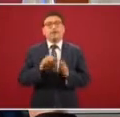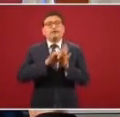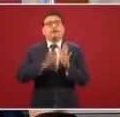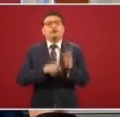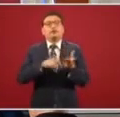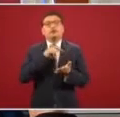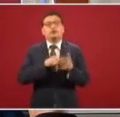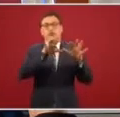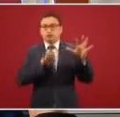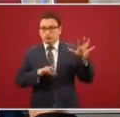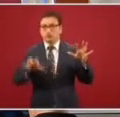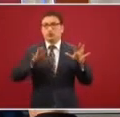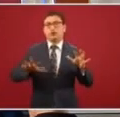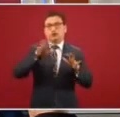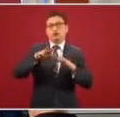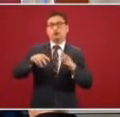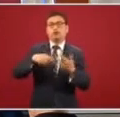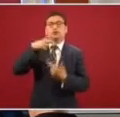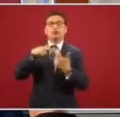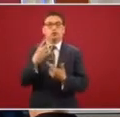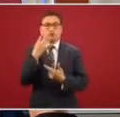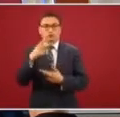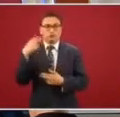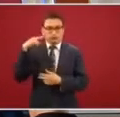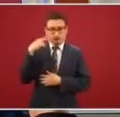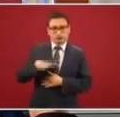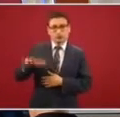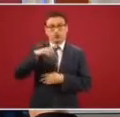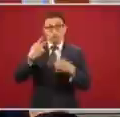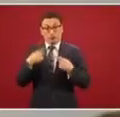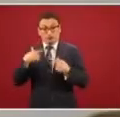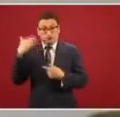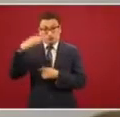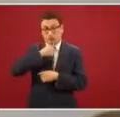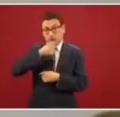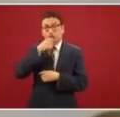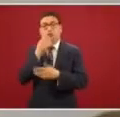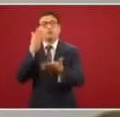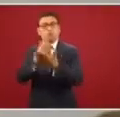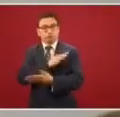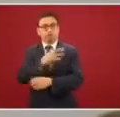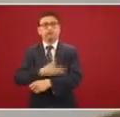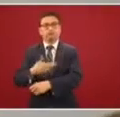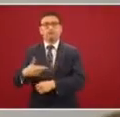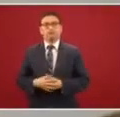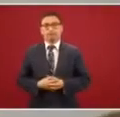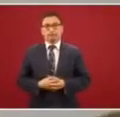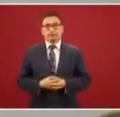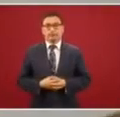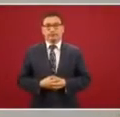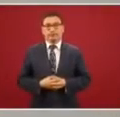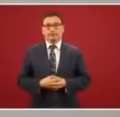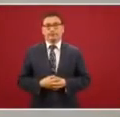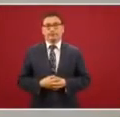región 4 de Veracruz de Cozamaluapan, en donde los adultos mayores podrán ir a hacer su trámite. Adelante. Y bueno, este es